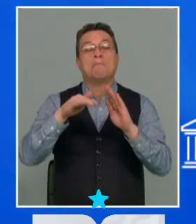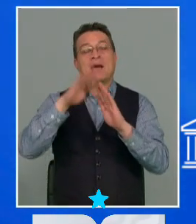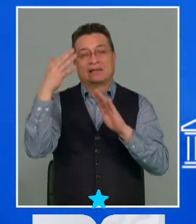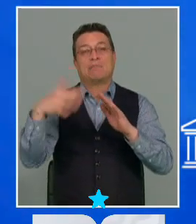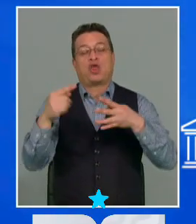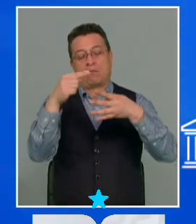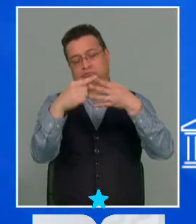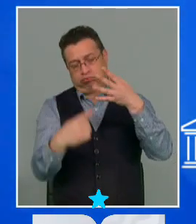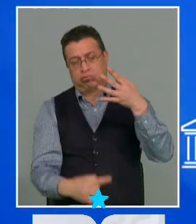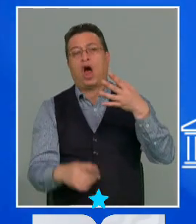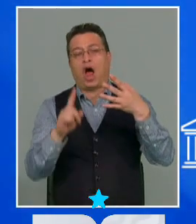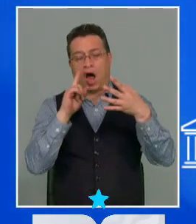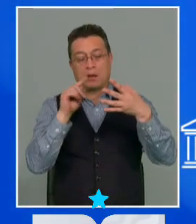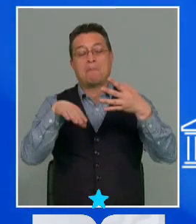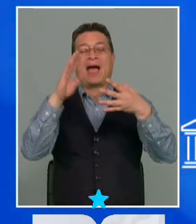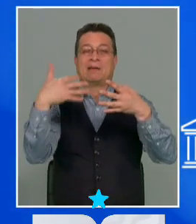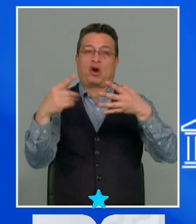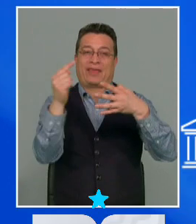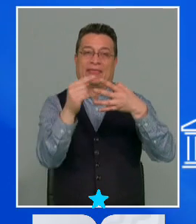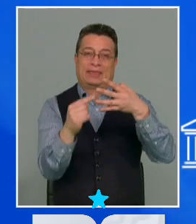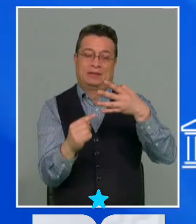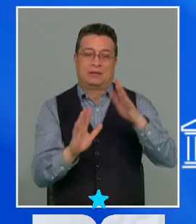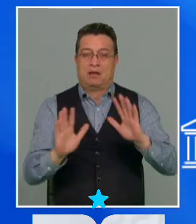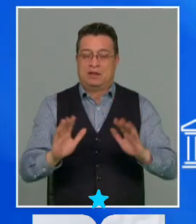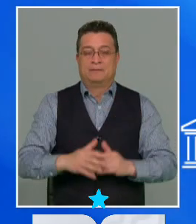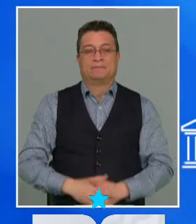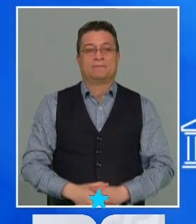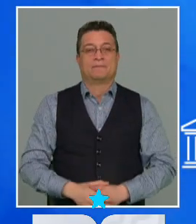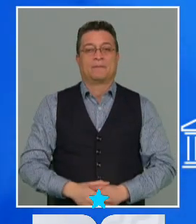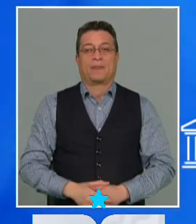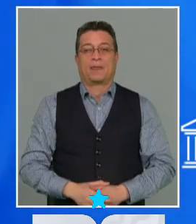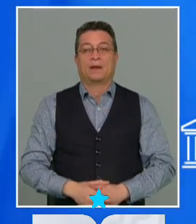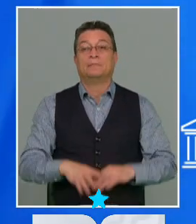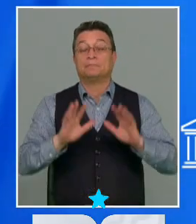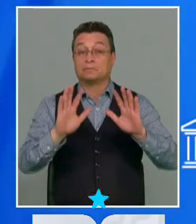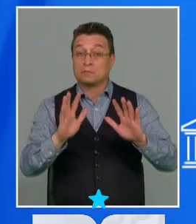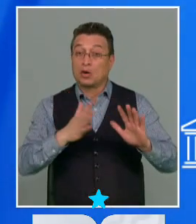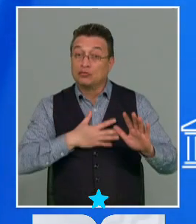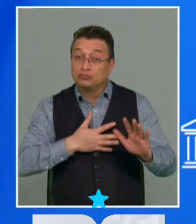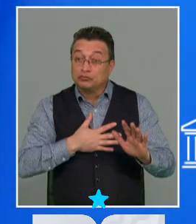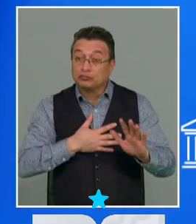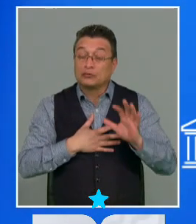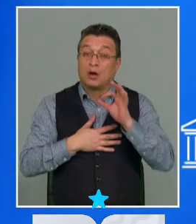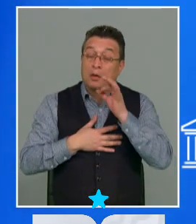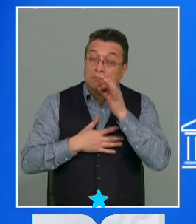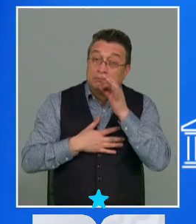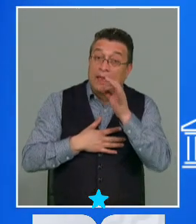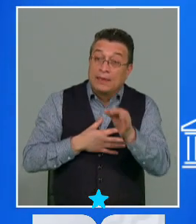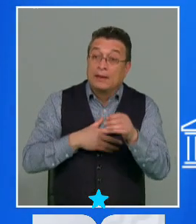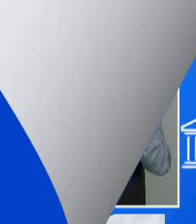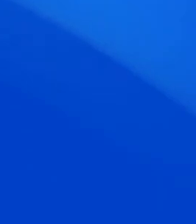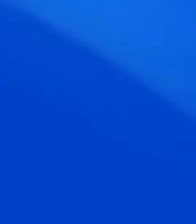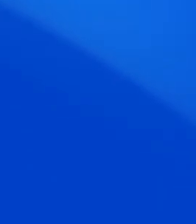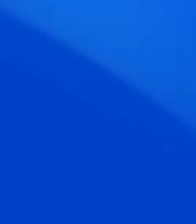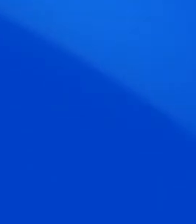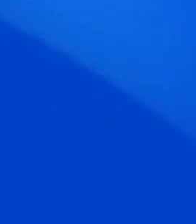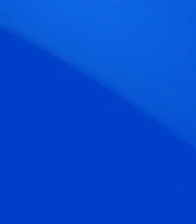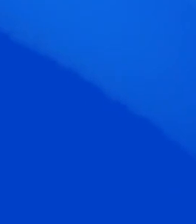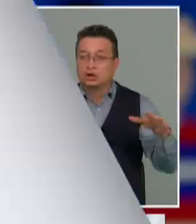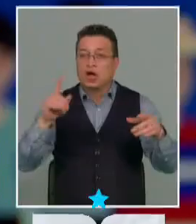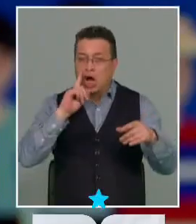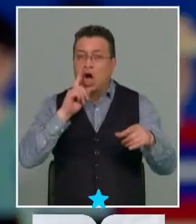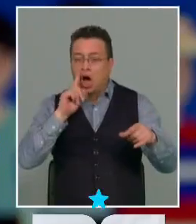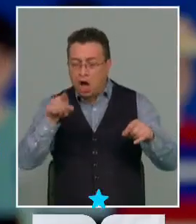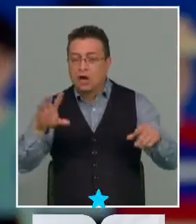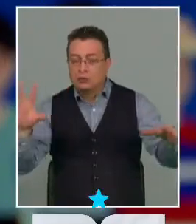en esta gráfica. Yo diría que aquí hay una correlación muy